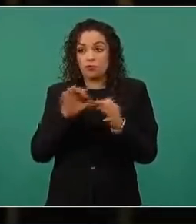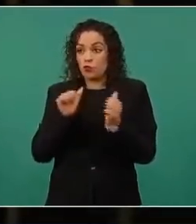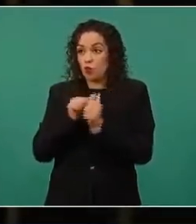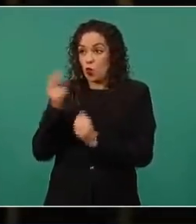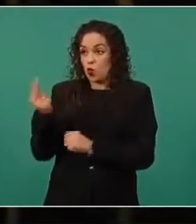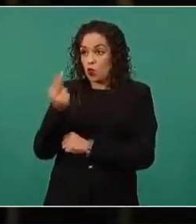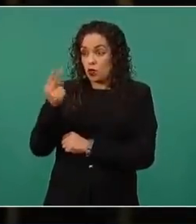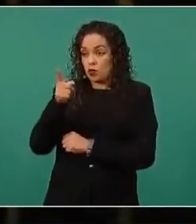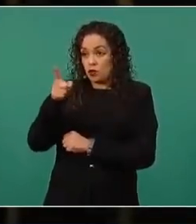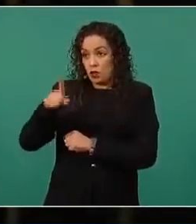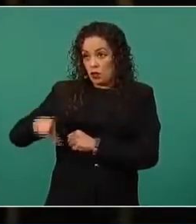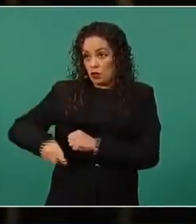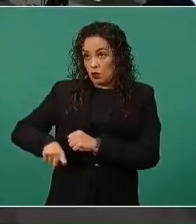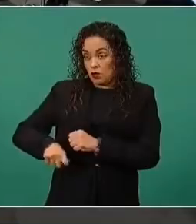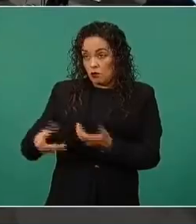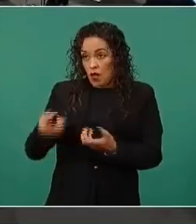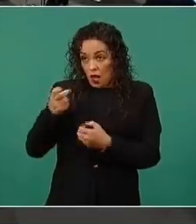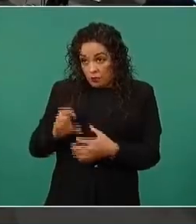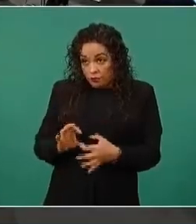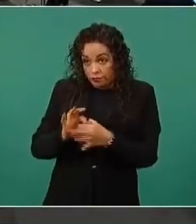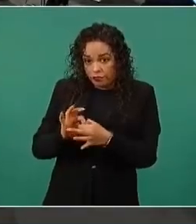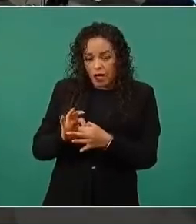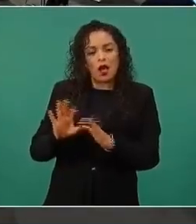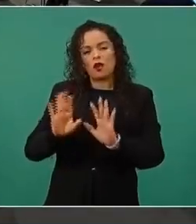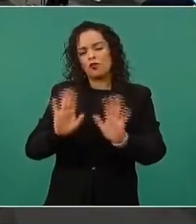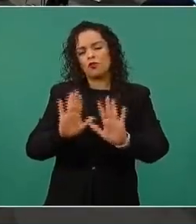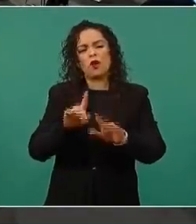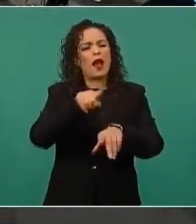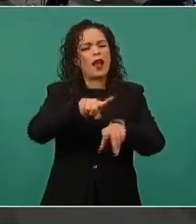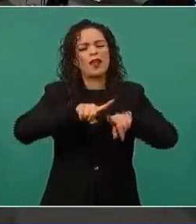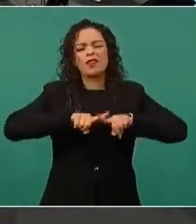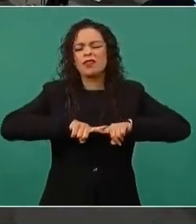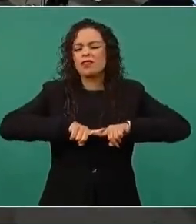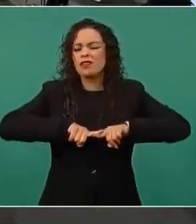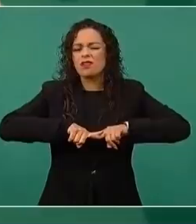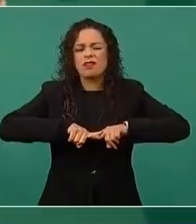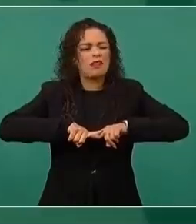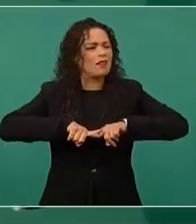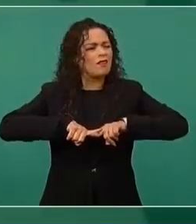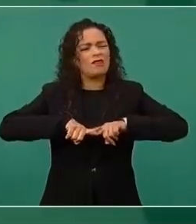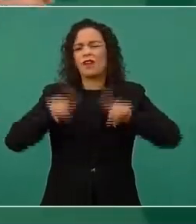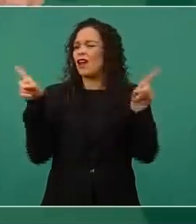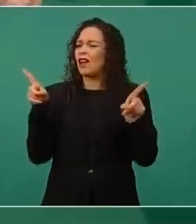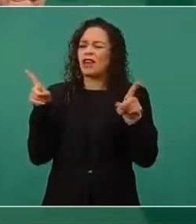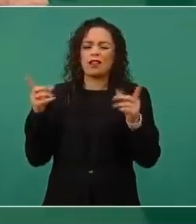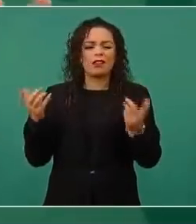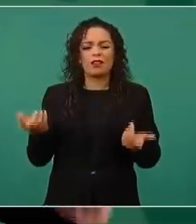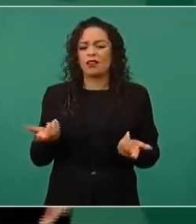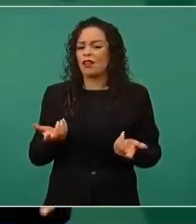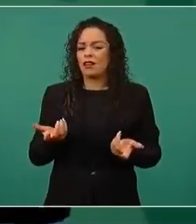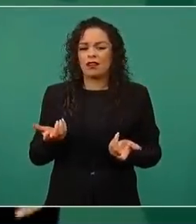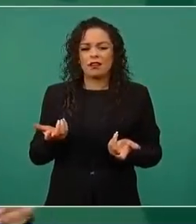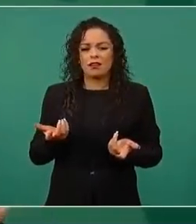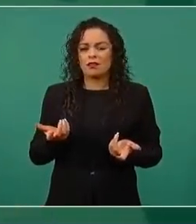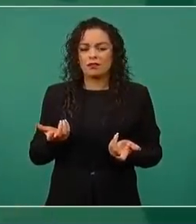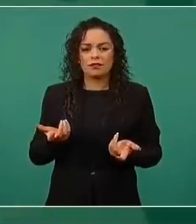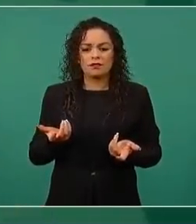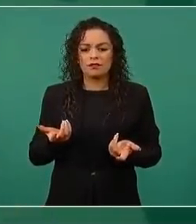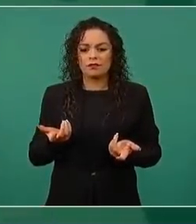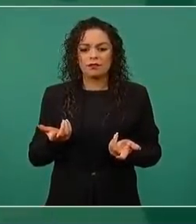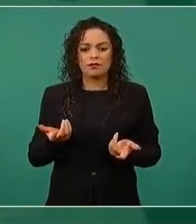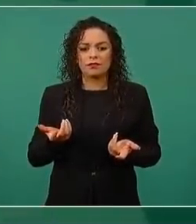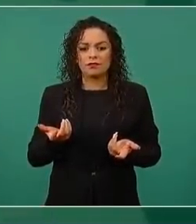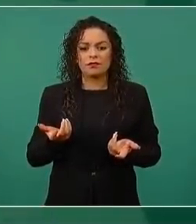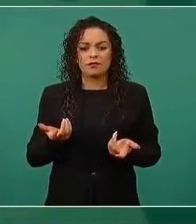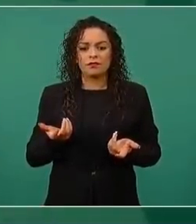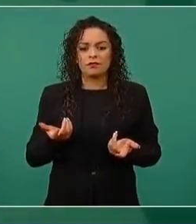parte de este acercamiento? Son cosas distintas. Es que el gobernante tiene que